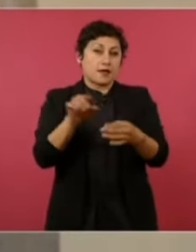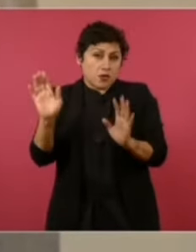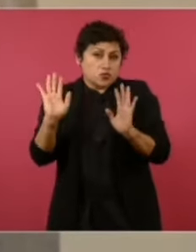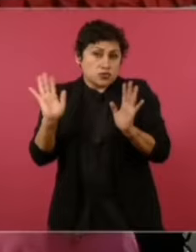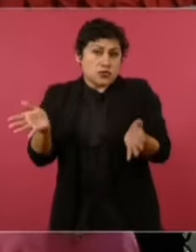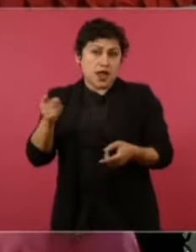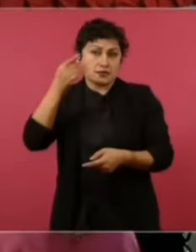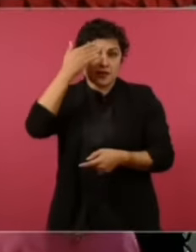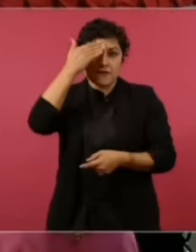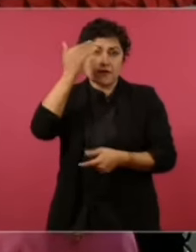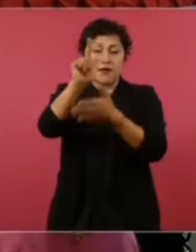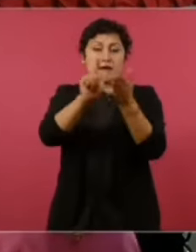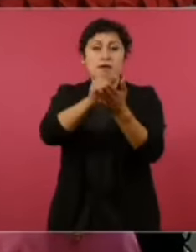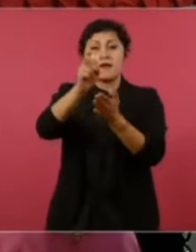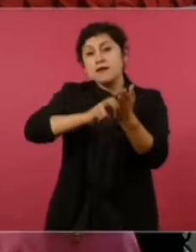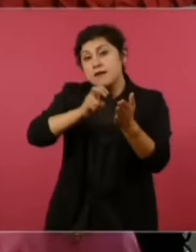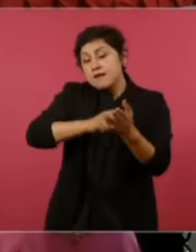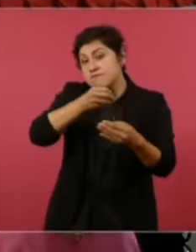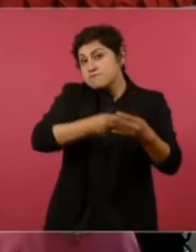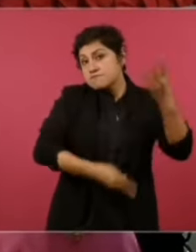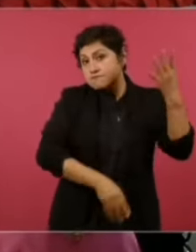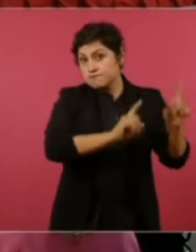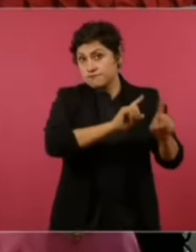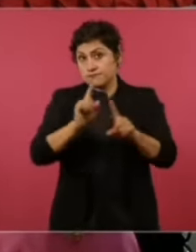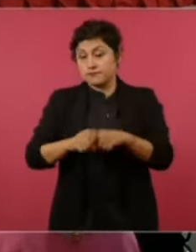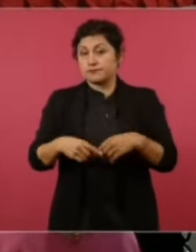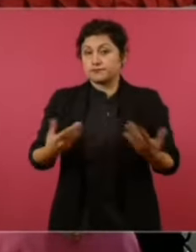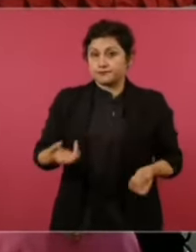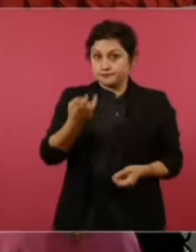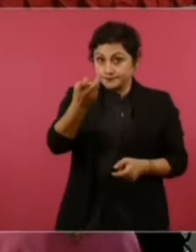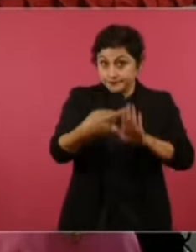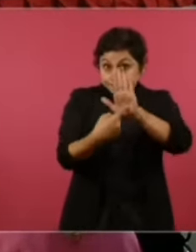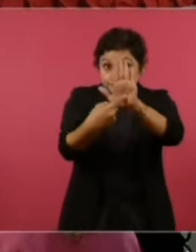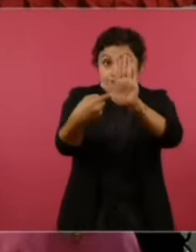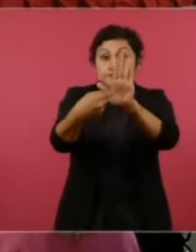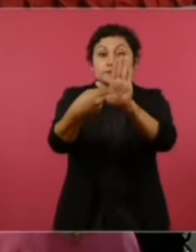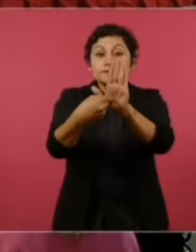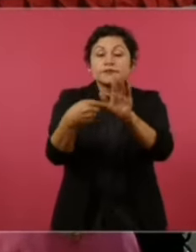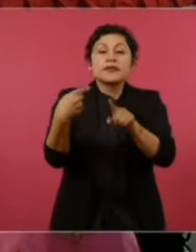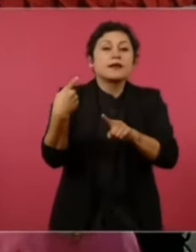Y esto en efecto es con Fox,